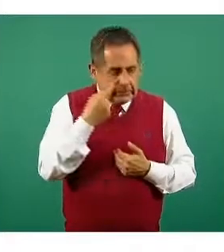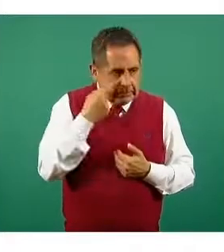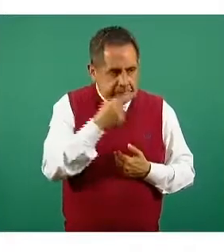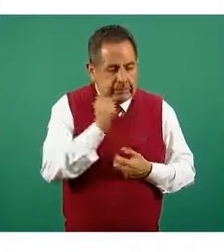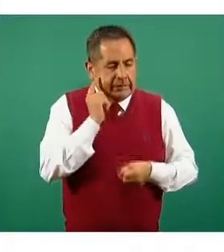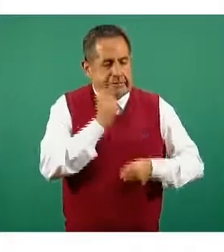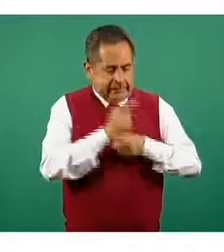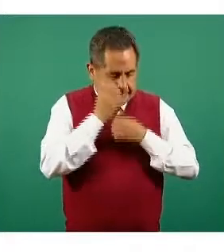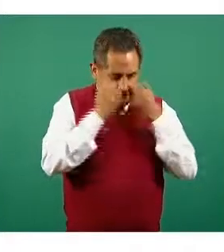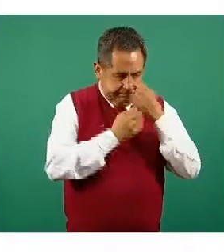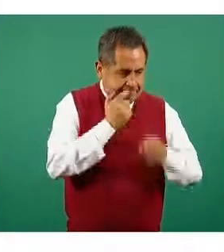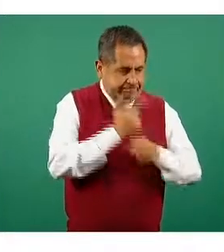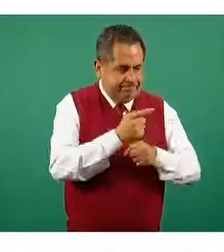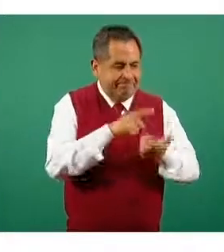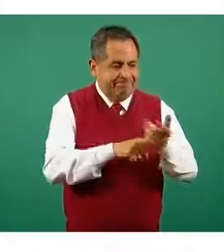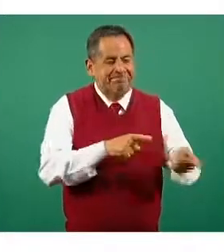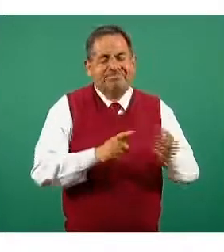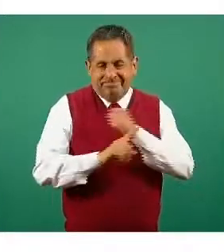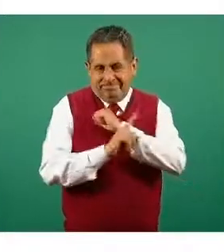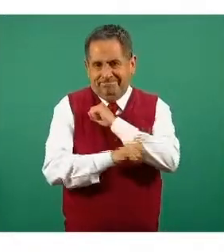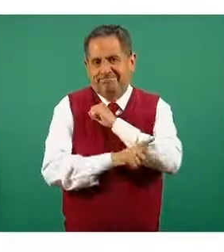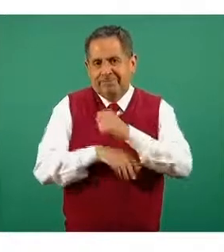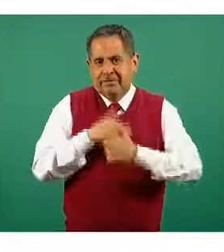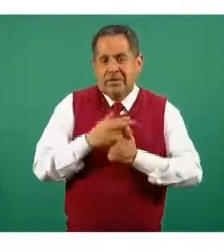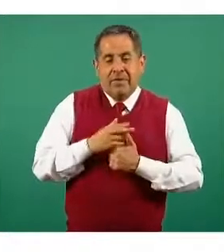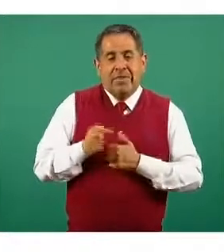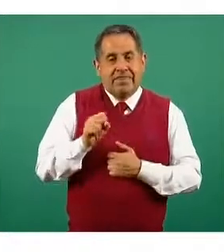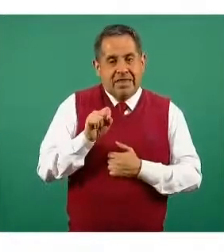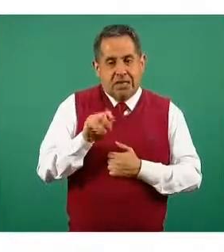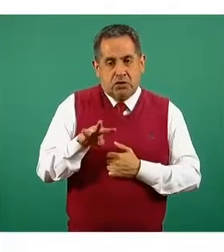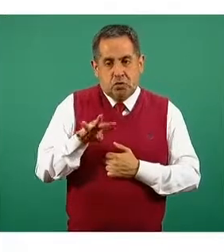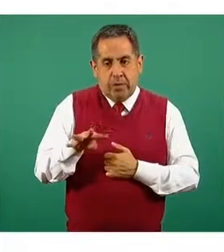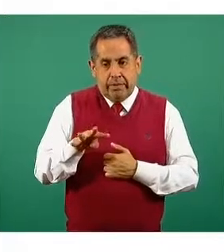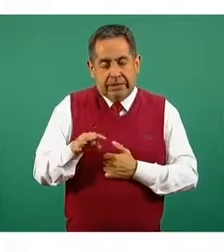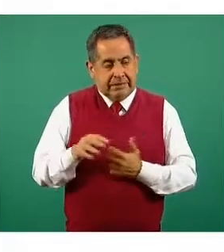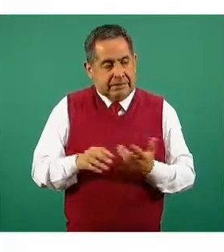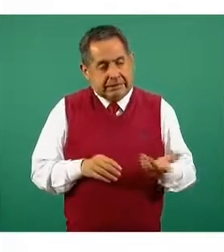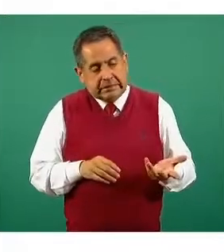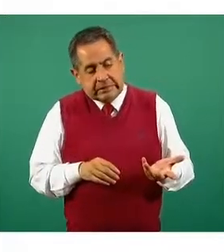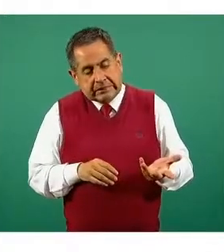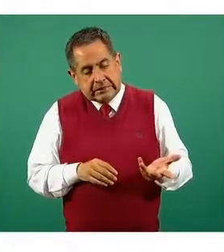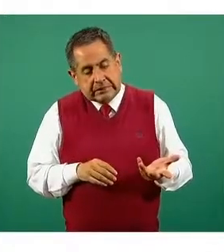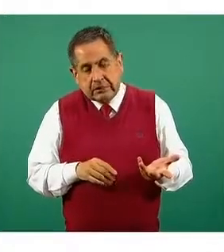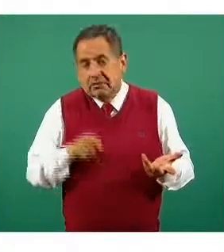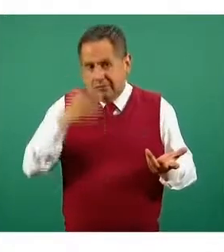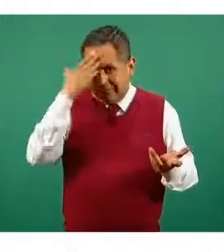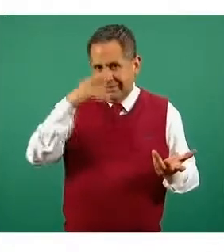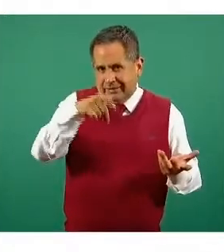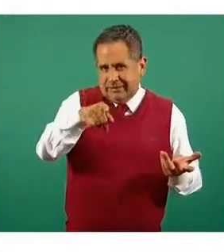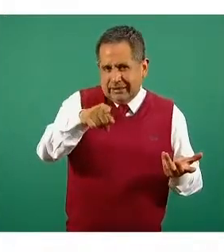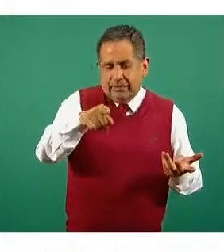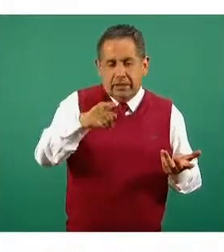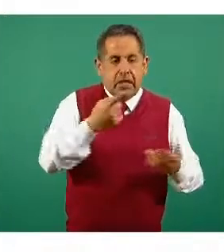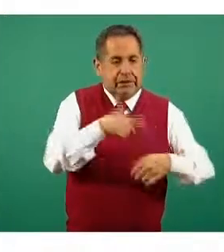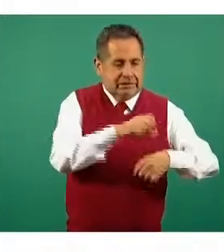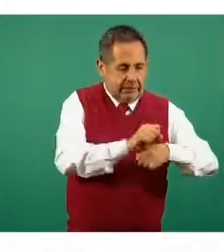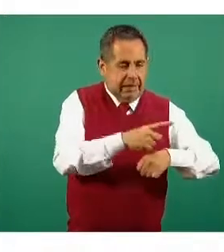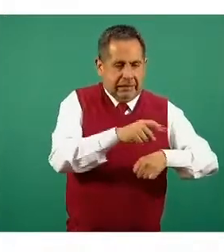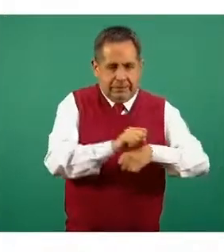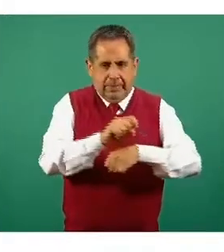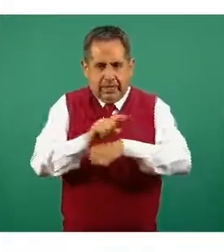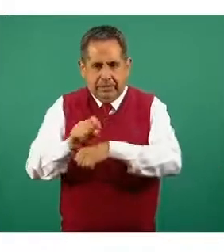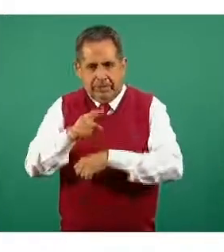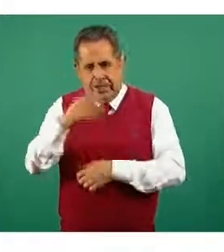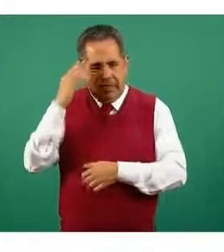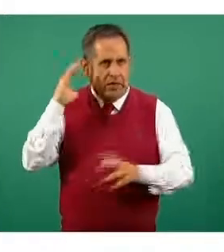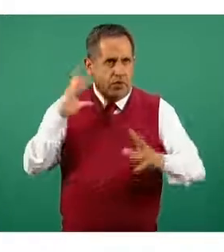identificó COVID-19 y también están representadas, ustedes conocen muy bien, las semanas epidemiológicas, en este caso